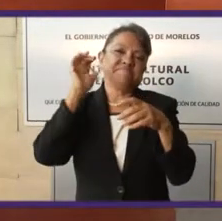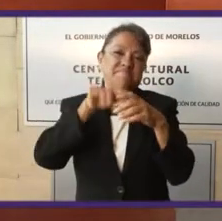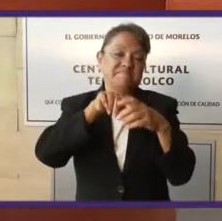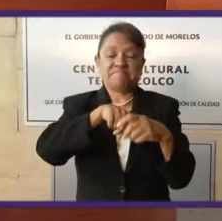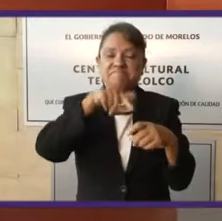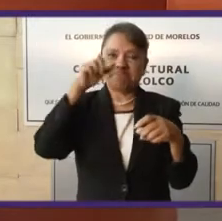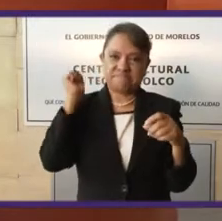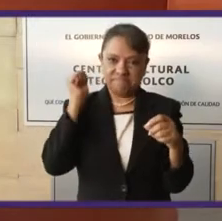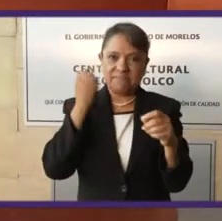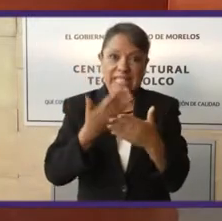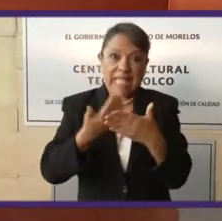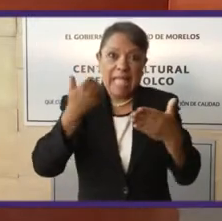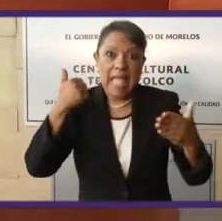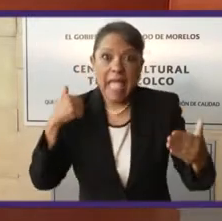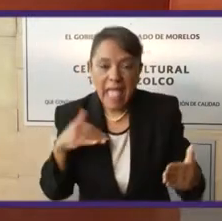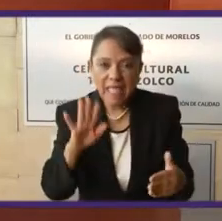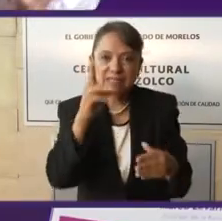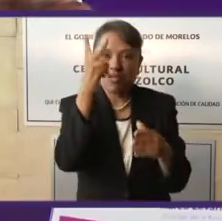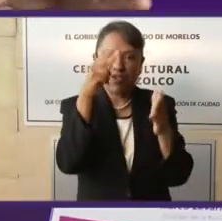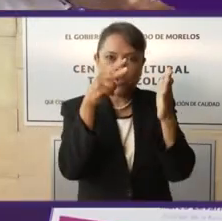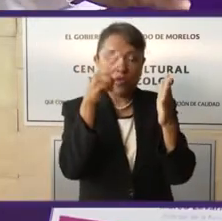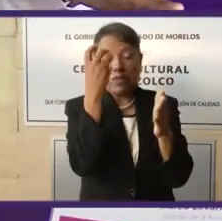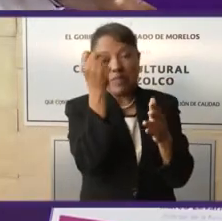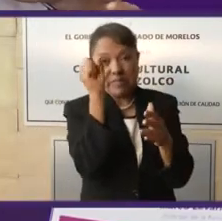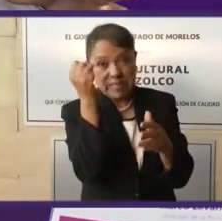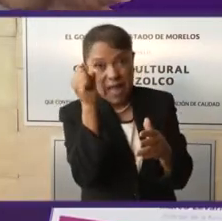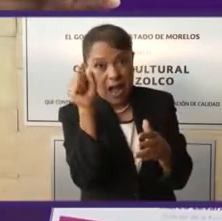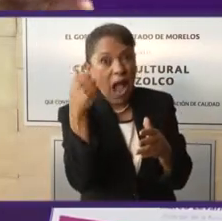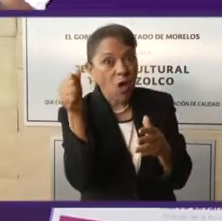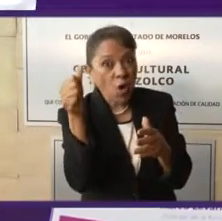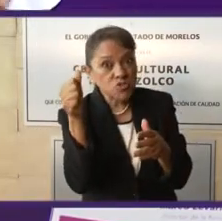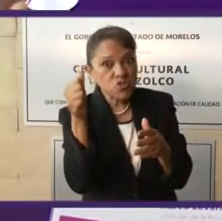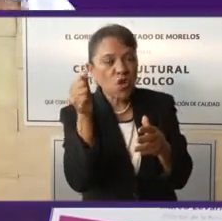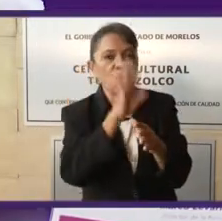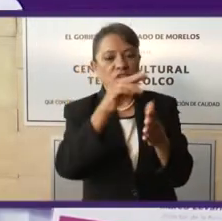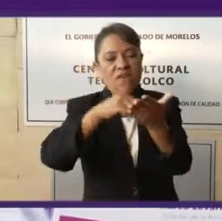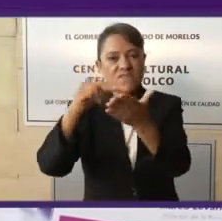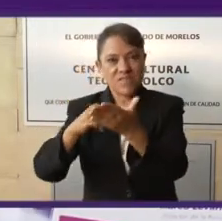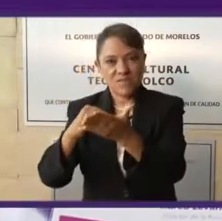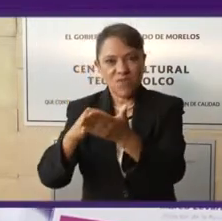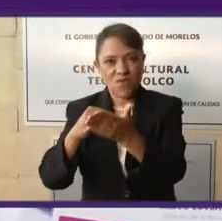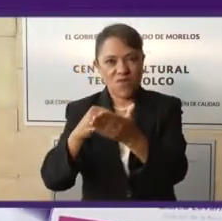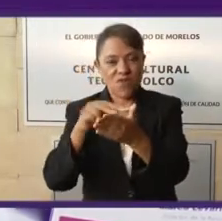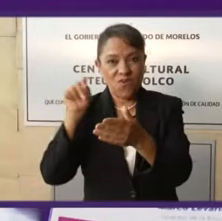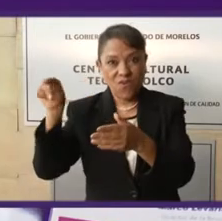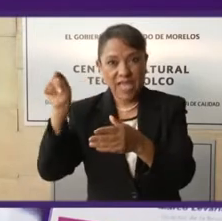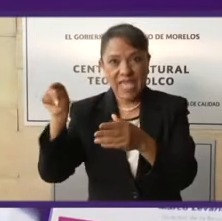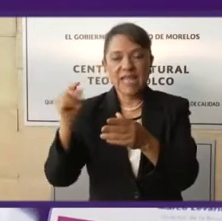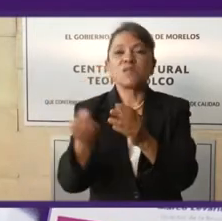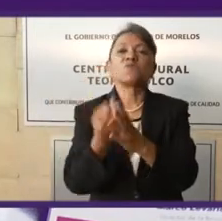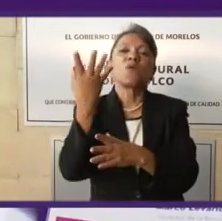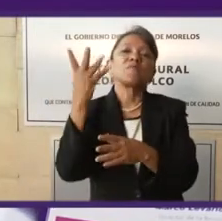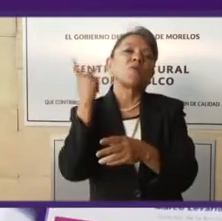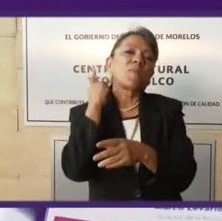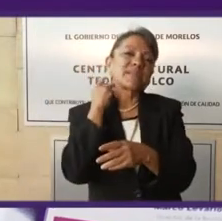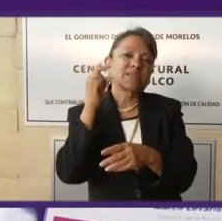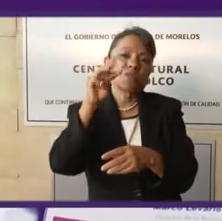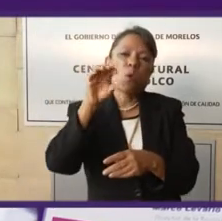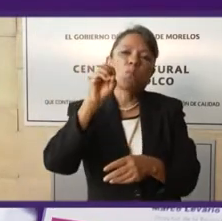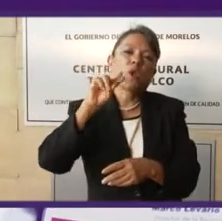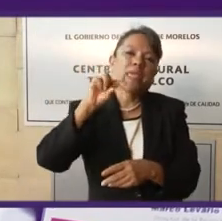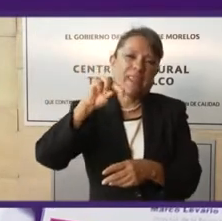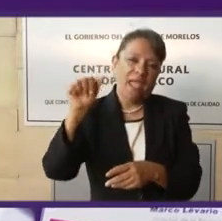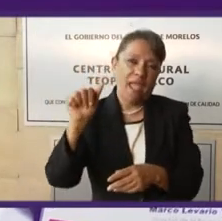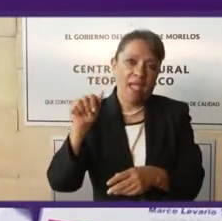AMLO, es el único dentro de todas las ofertas que hay hoy y posibles candidatos, el único que se